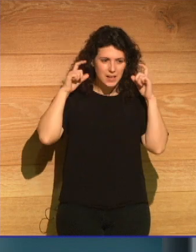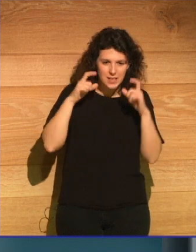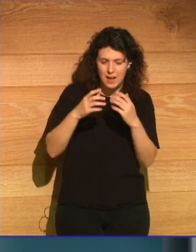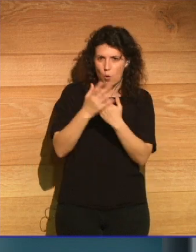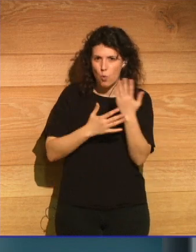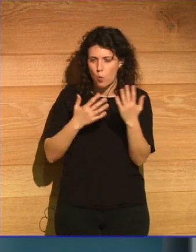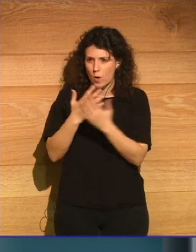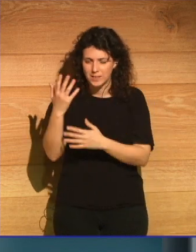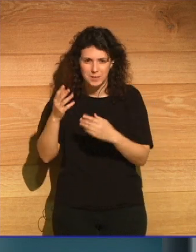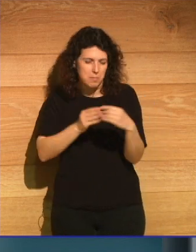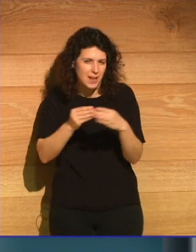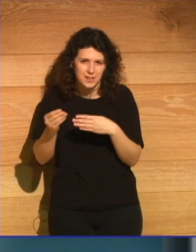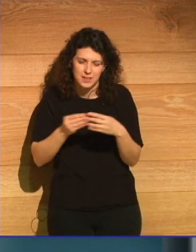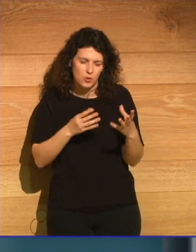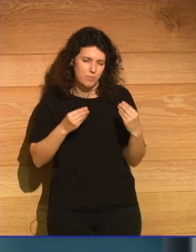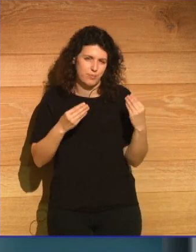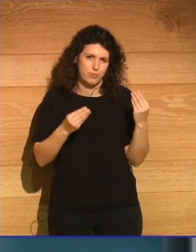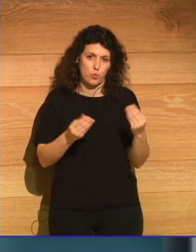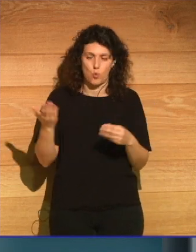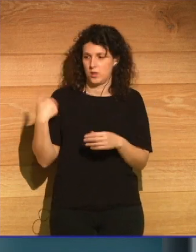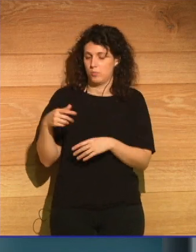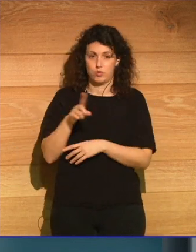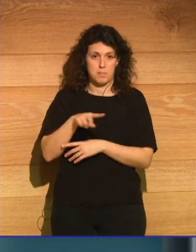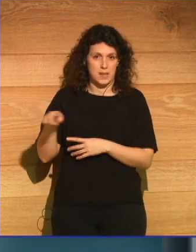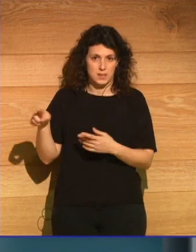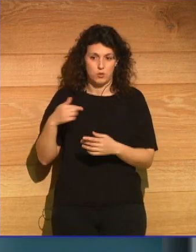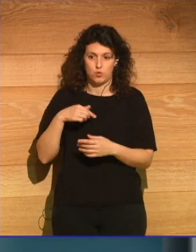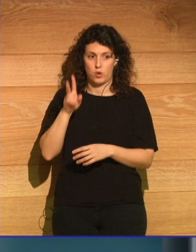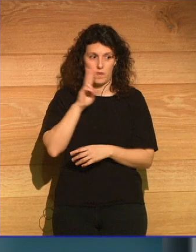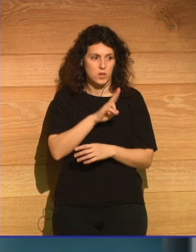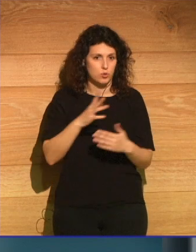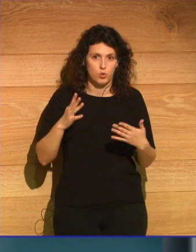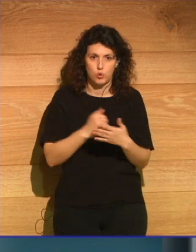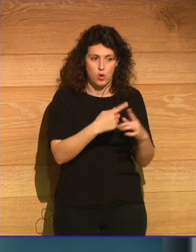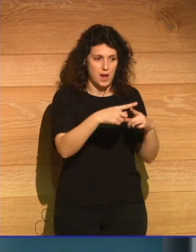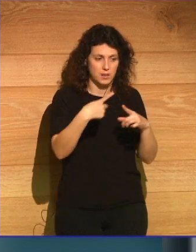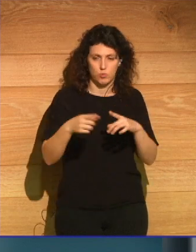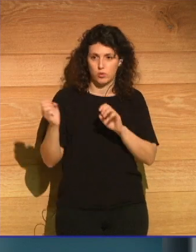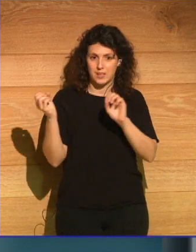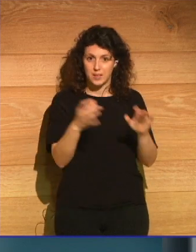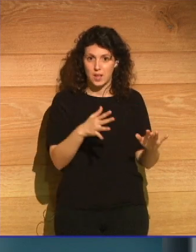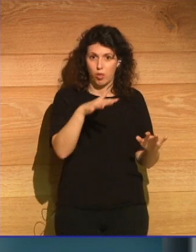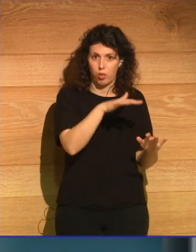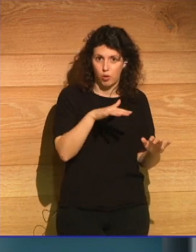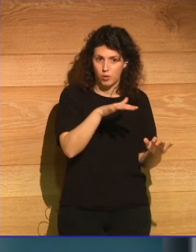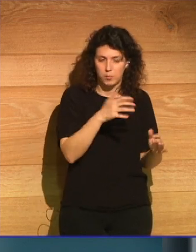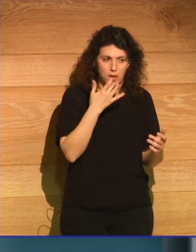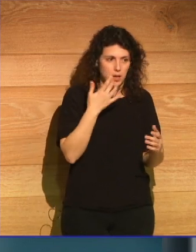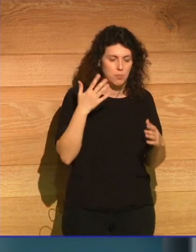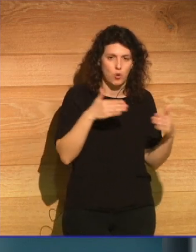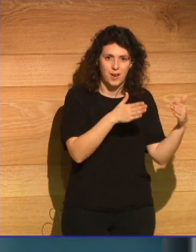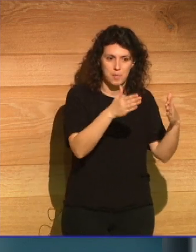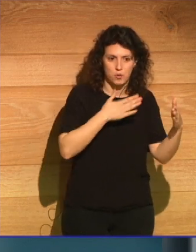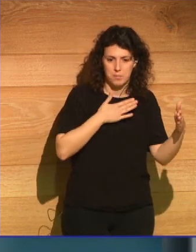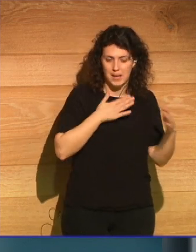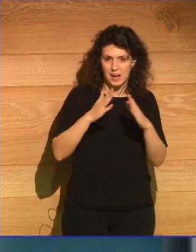plástico en los últimos meses. Y yo he visto estos artículos desechados en los caminos que están fuera